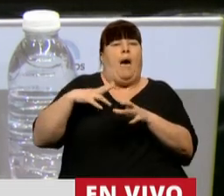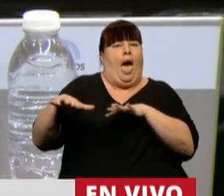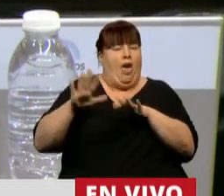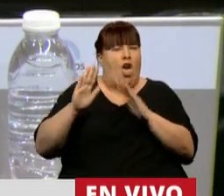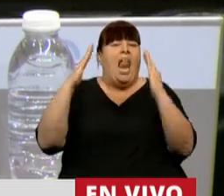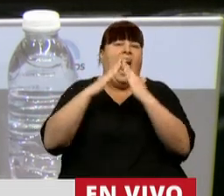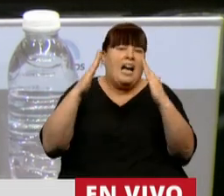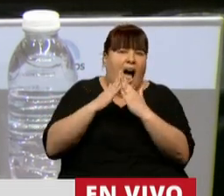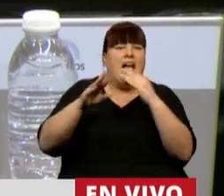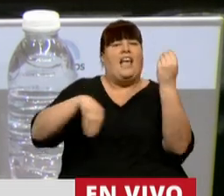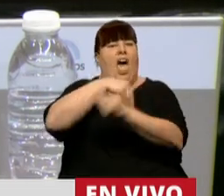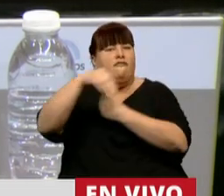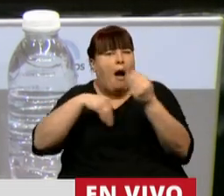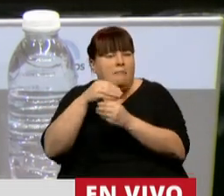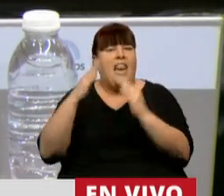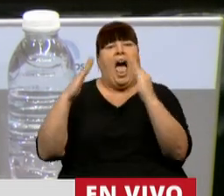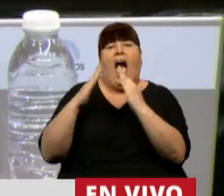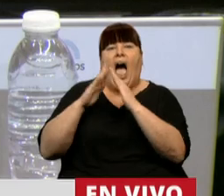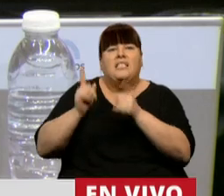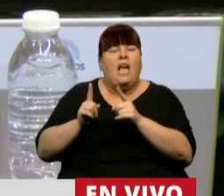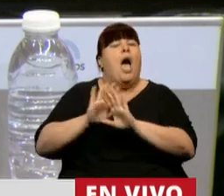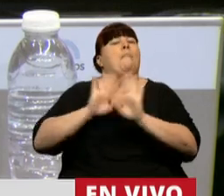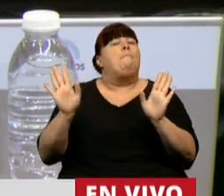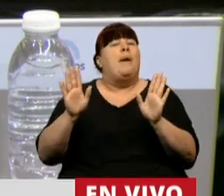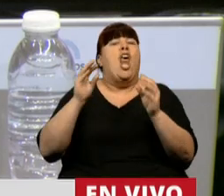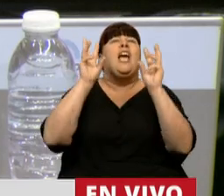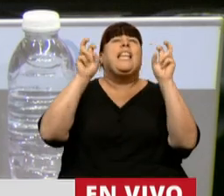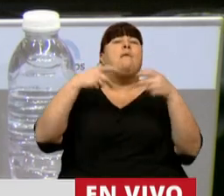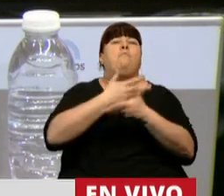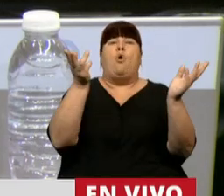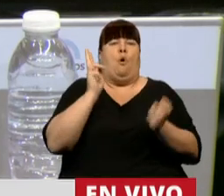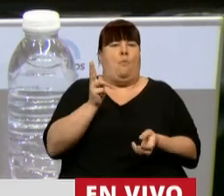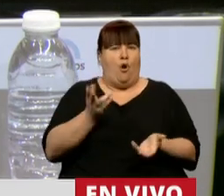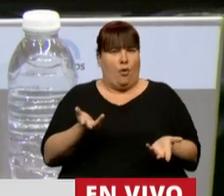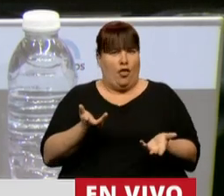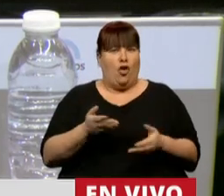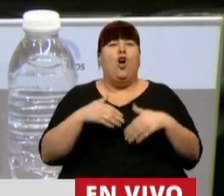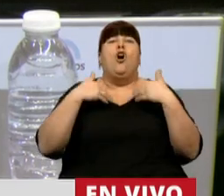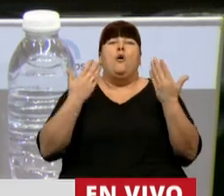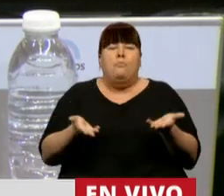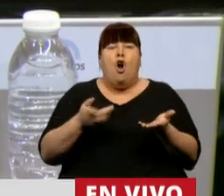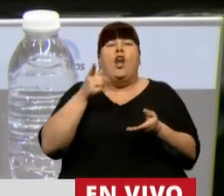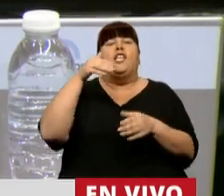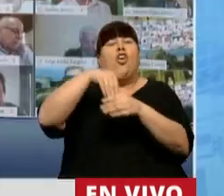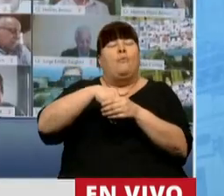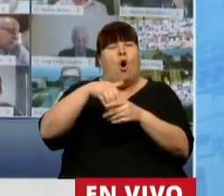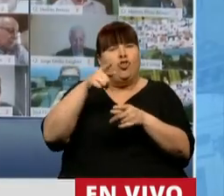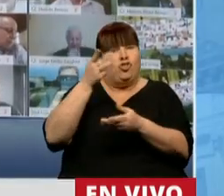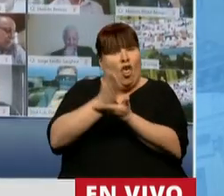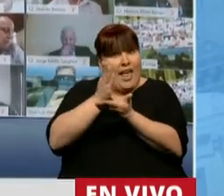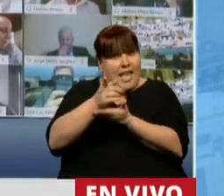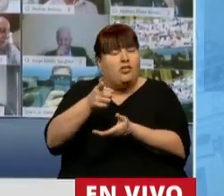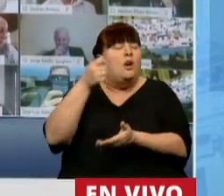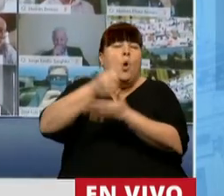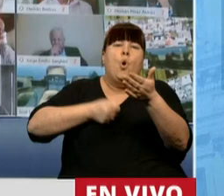en el hogar, en la familia, en la casa, pero no en los asuntos públicos. Por eso, el derecho al voto de las mujeres